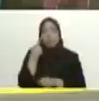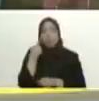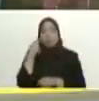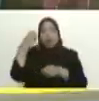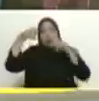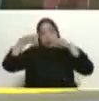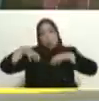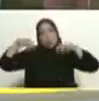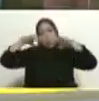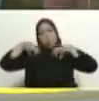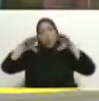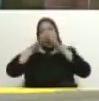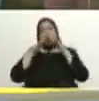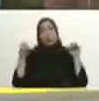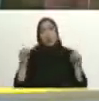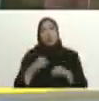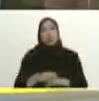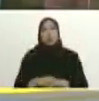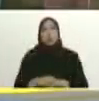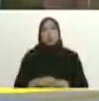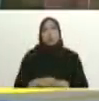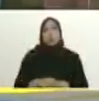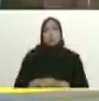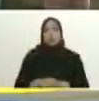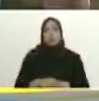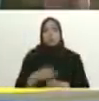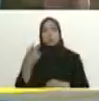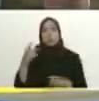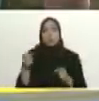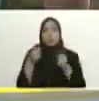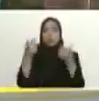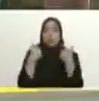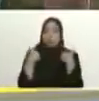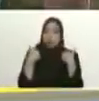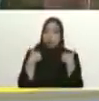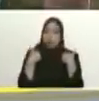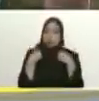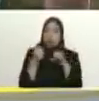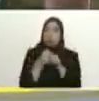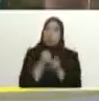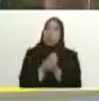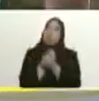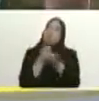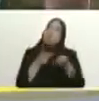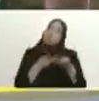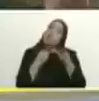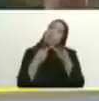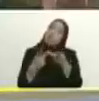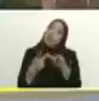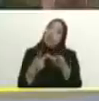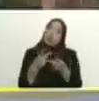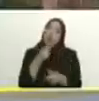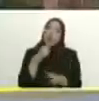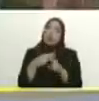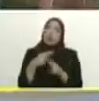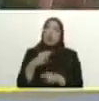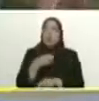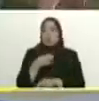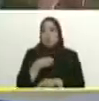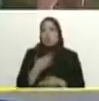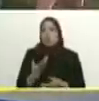las lluvias pendiente de todo y hagamos el inmenso esfuerzo con la voluntad de hierro para poder